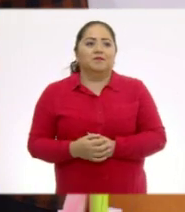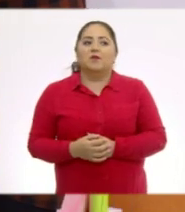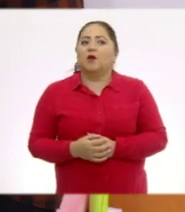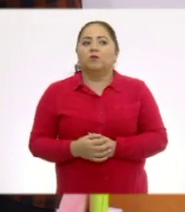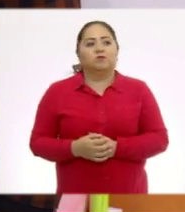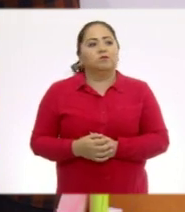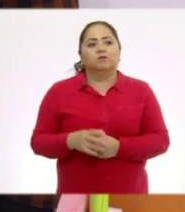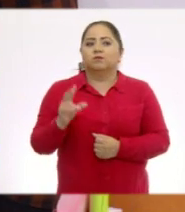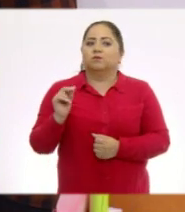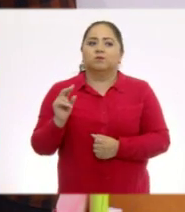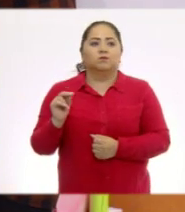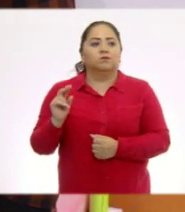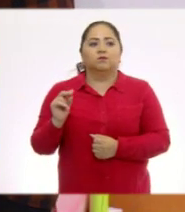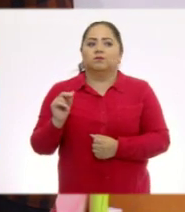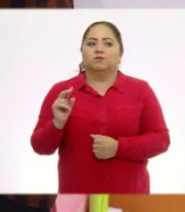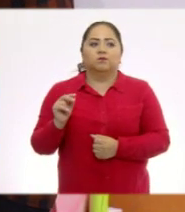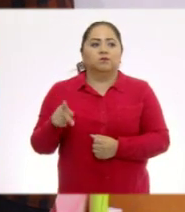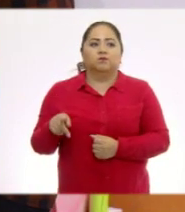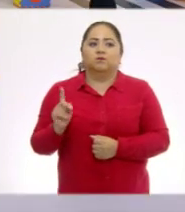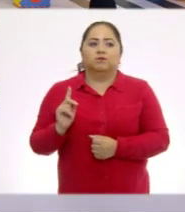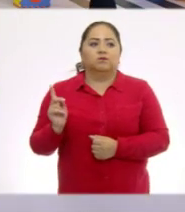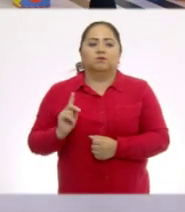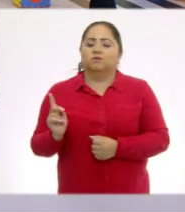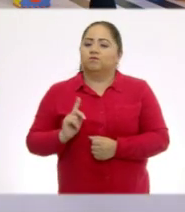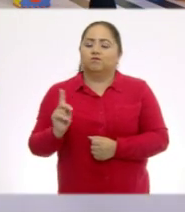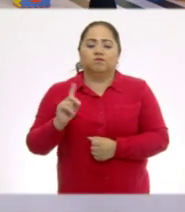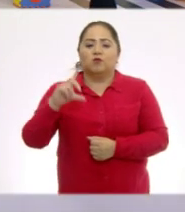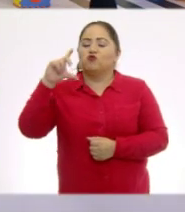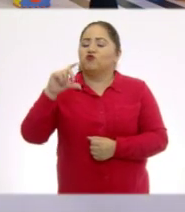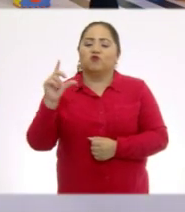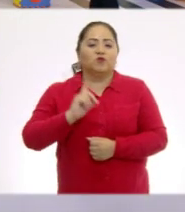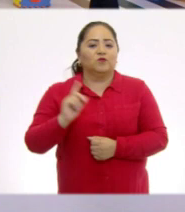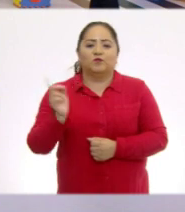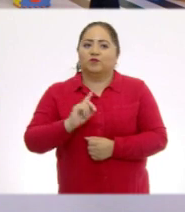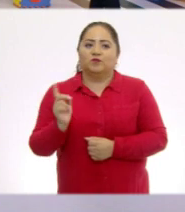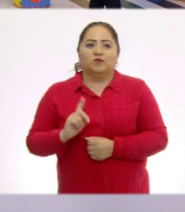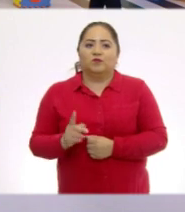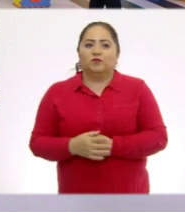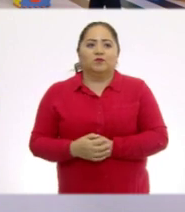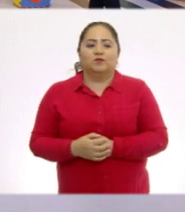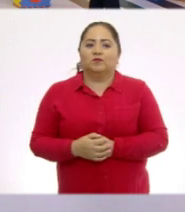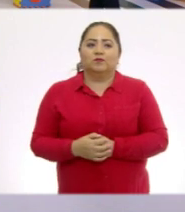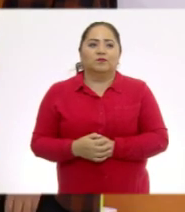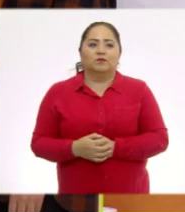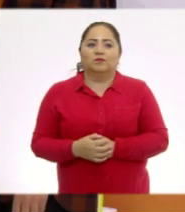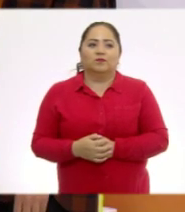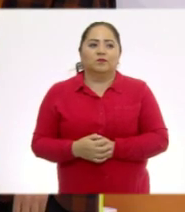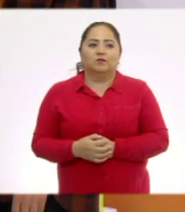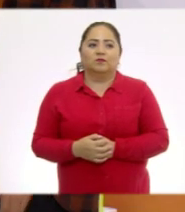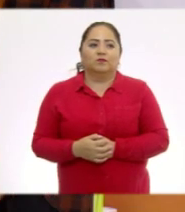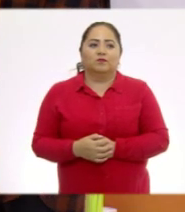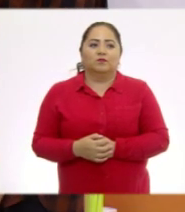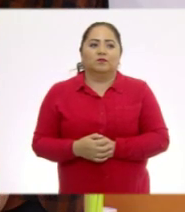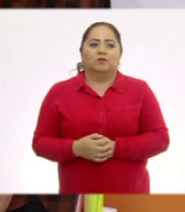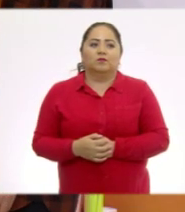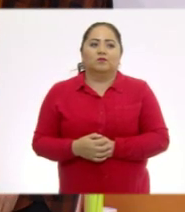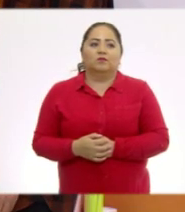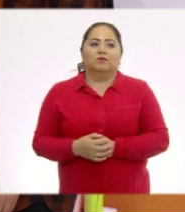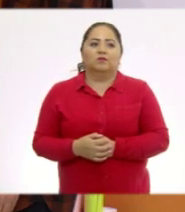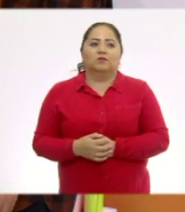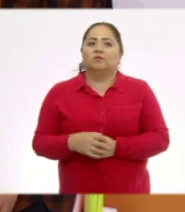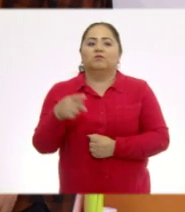No, con esa formábamos la figura anterior. Así. No, tampoco. Creo que queda muy corta, ¿verdad? Es cierto. ¿Ya se fijaron? Mire.